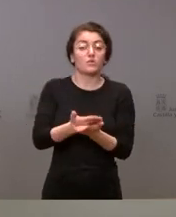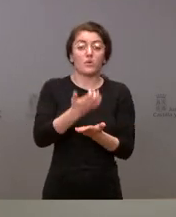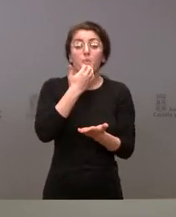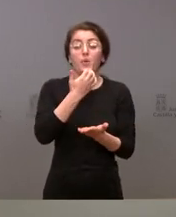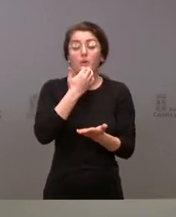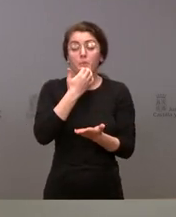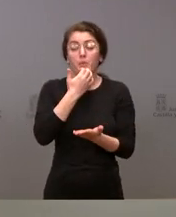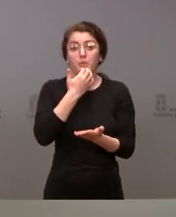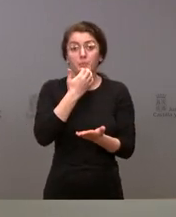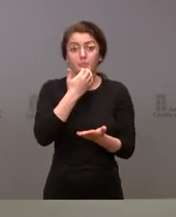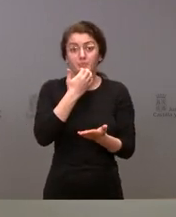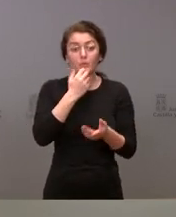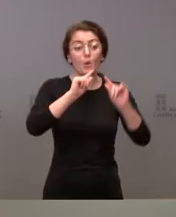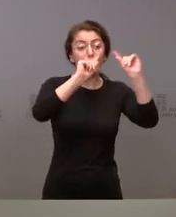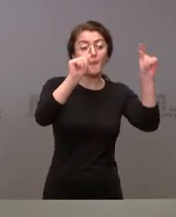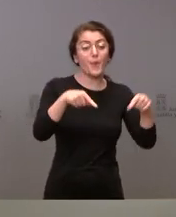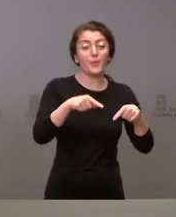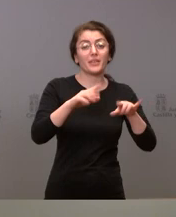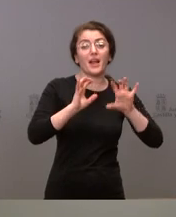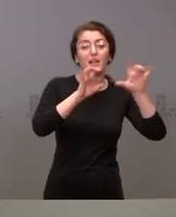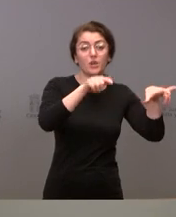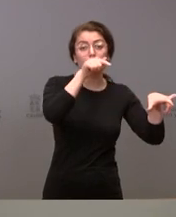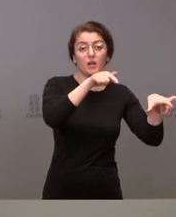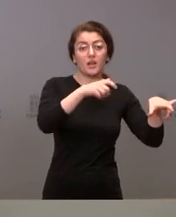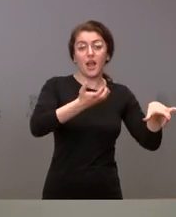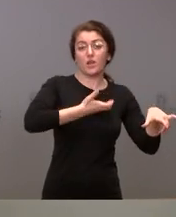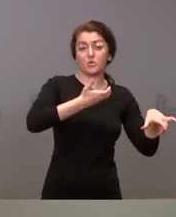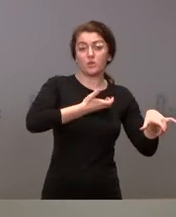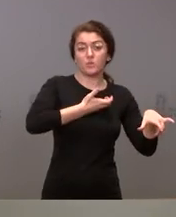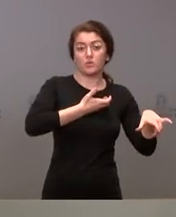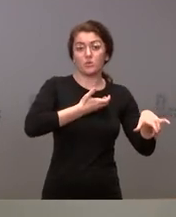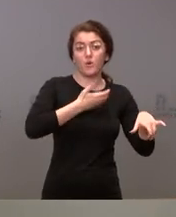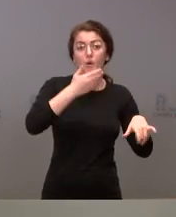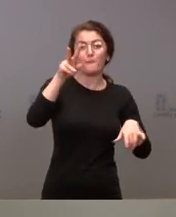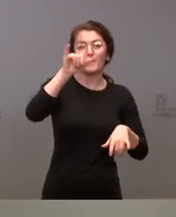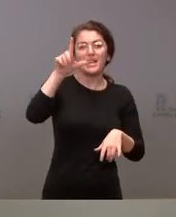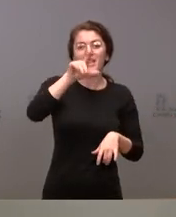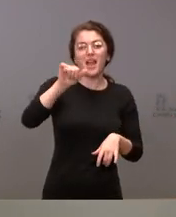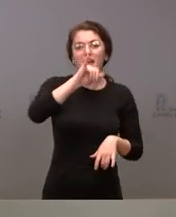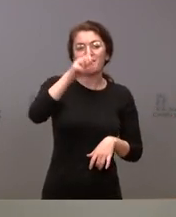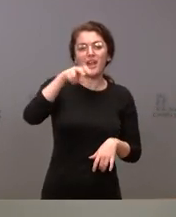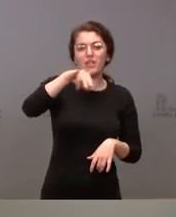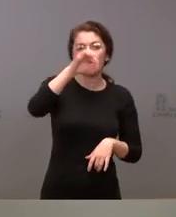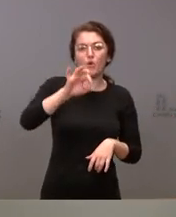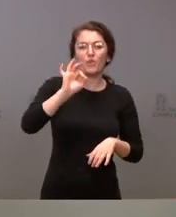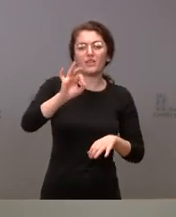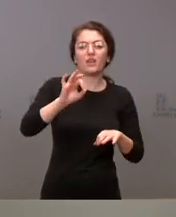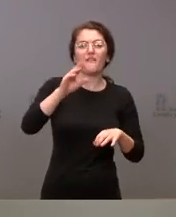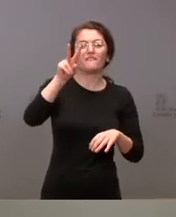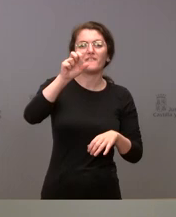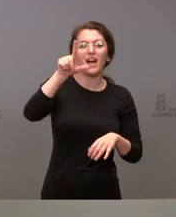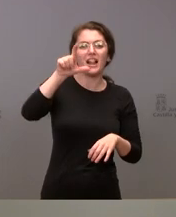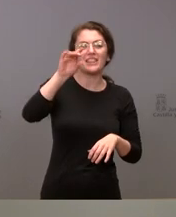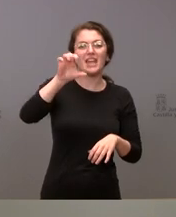la provincia de León afecta a los ayuntamientos de Villa Zanzo de Valderadoy que ha solicitado hacer